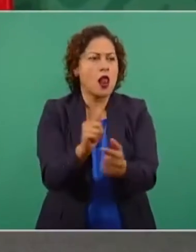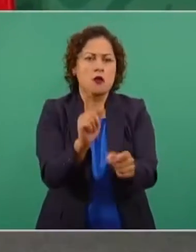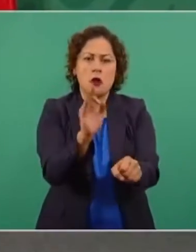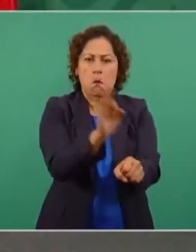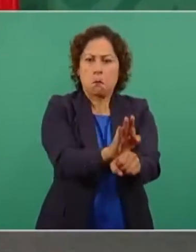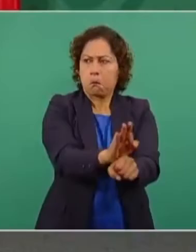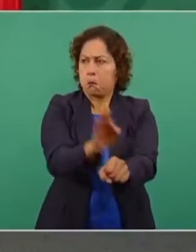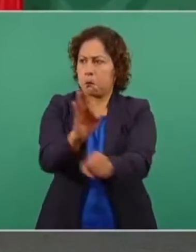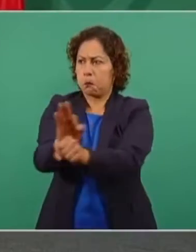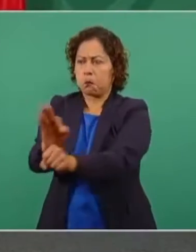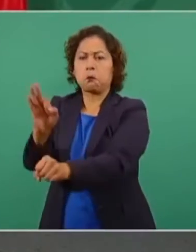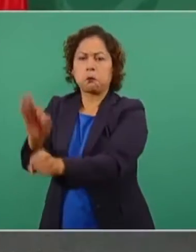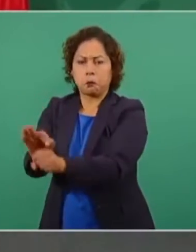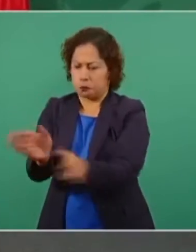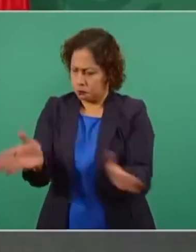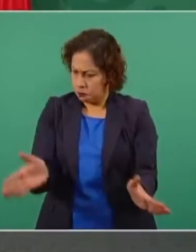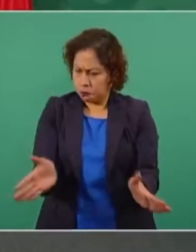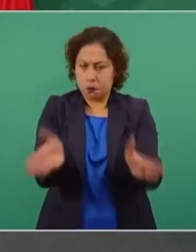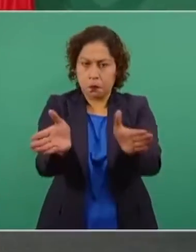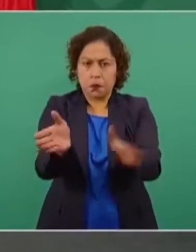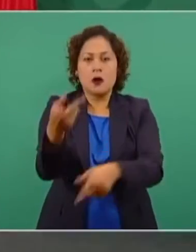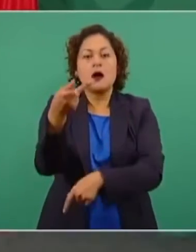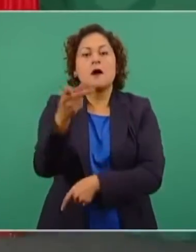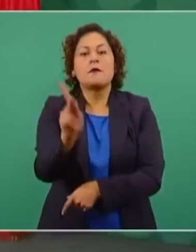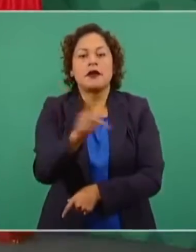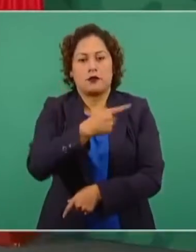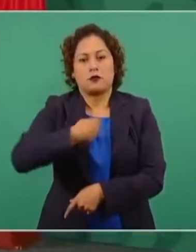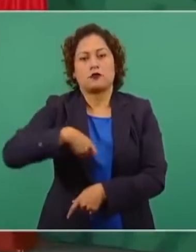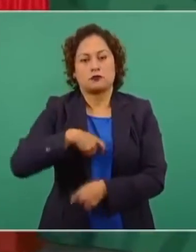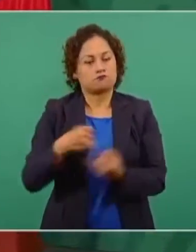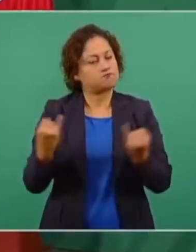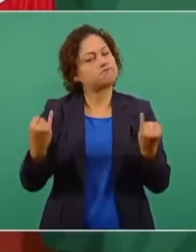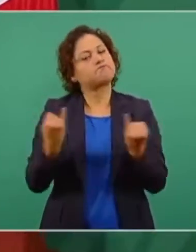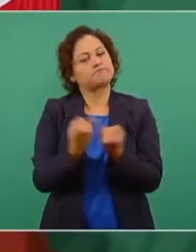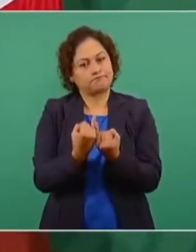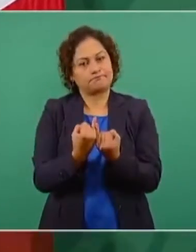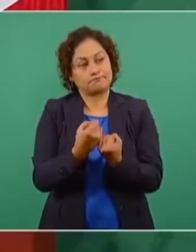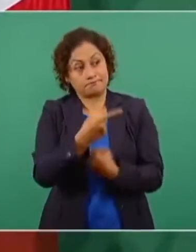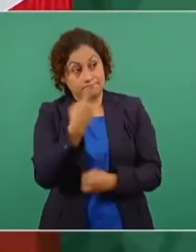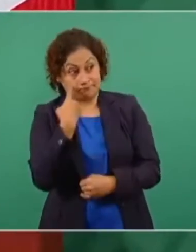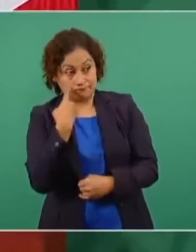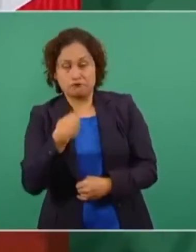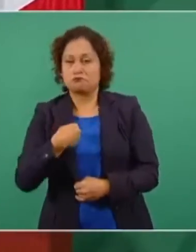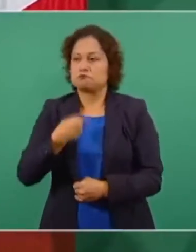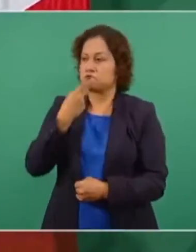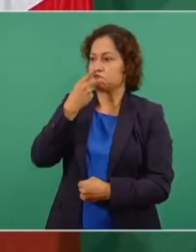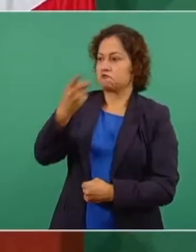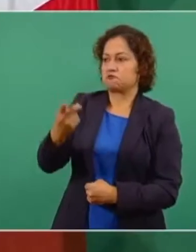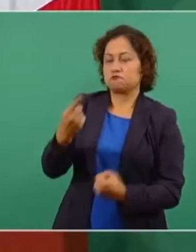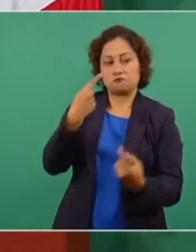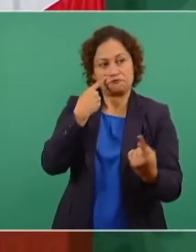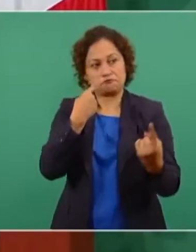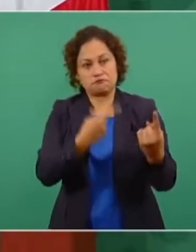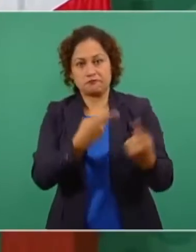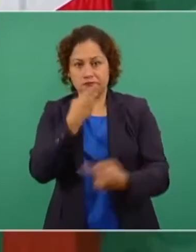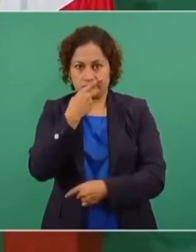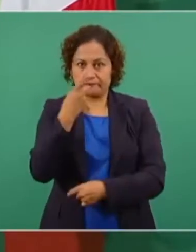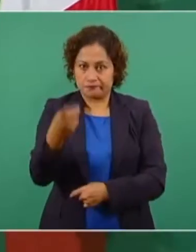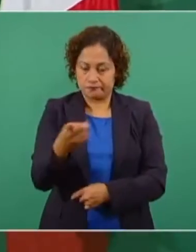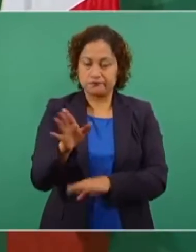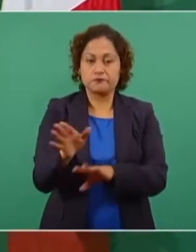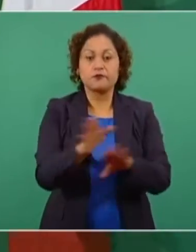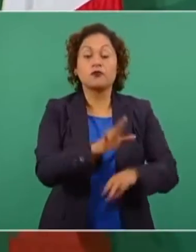ejerciendo nuestro derecho de réplica. Lo otro también es interesante, lo del